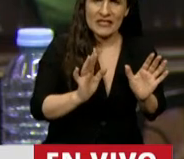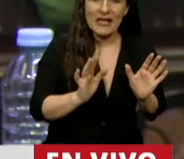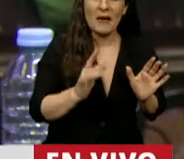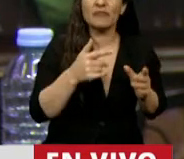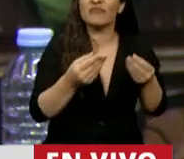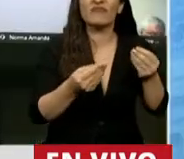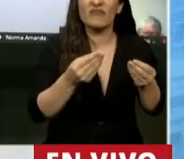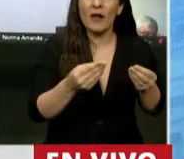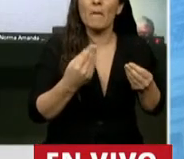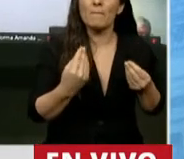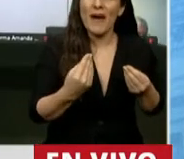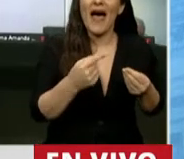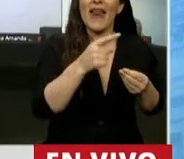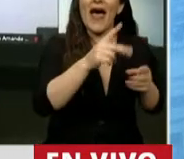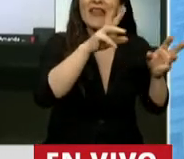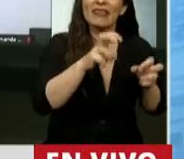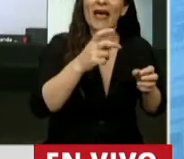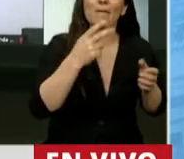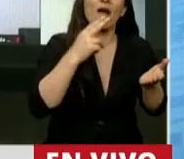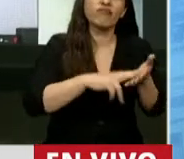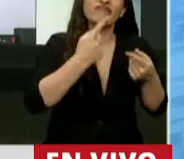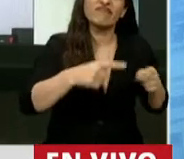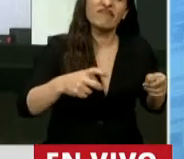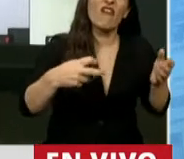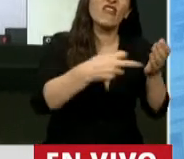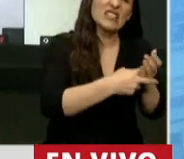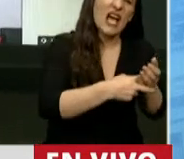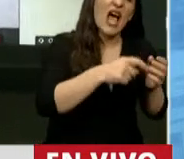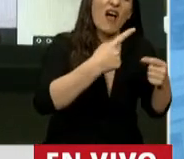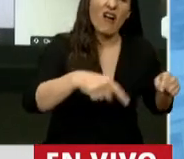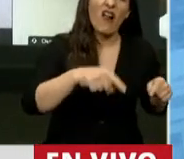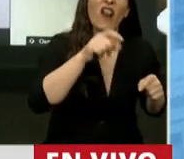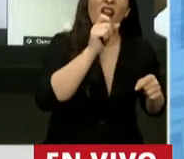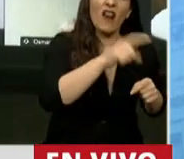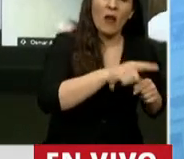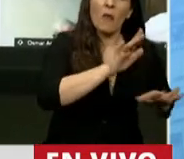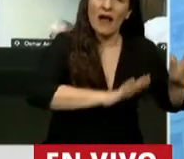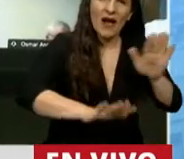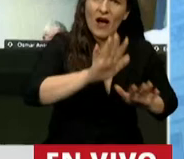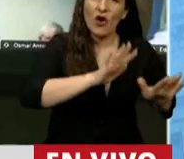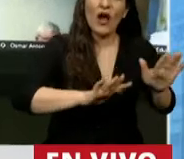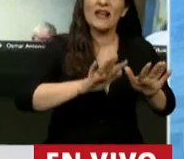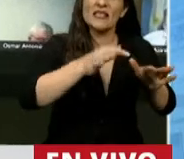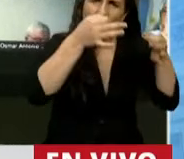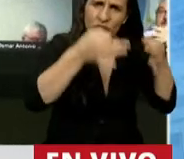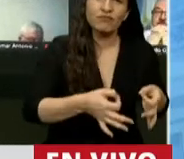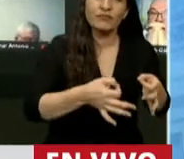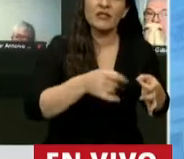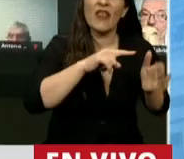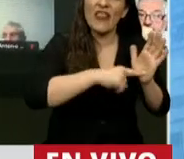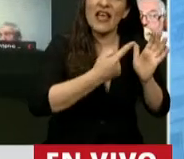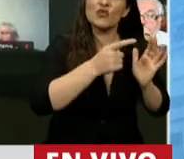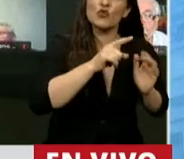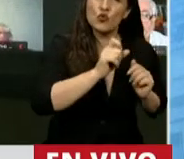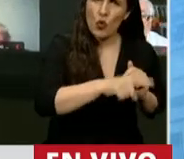aras de asegurar el desenvolvimiento fiscal y patrimonial que permita continuar consolidando la organización y el funcionamiento de la Ciudad